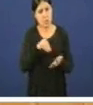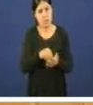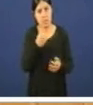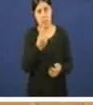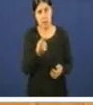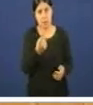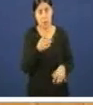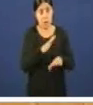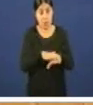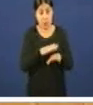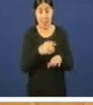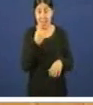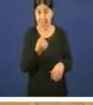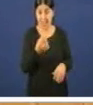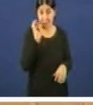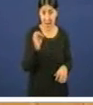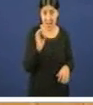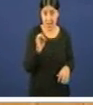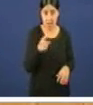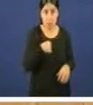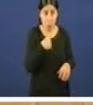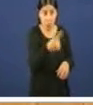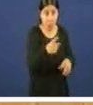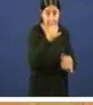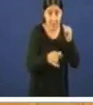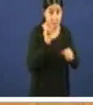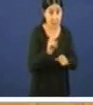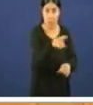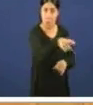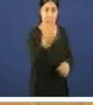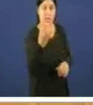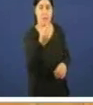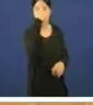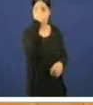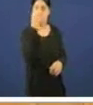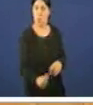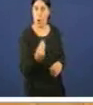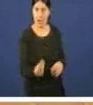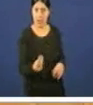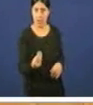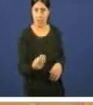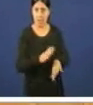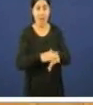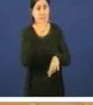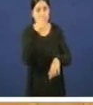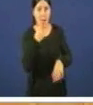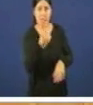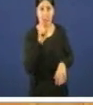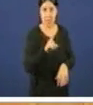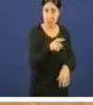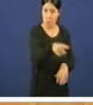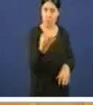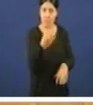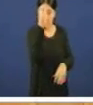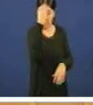para faltar a verdade hai que ter boa memoria boa memoria un músculo que o señor Feijón non exercita e que